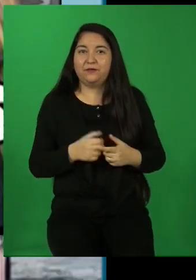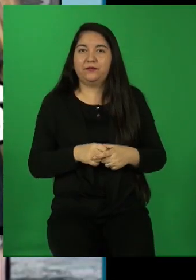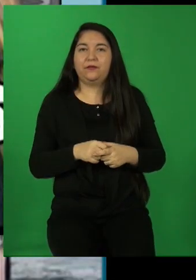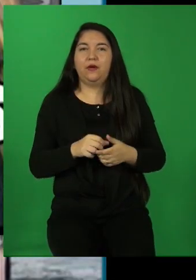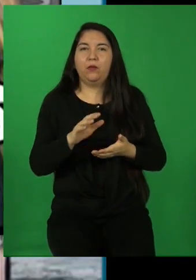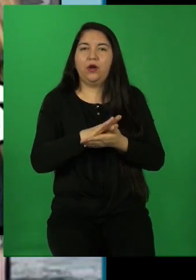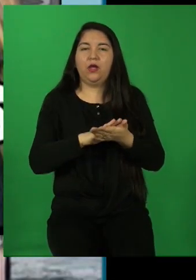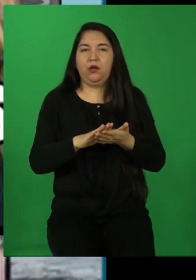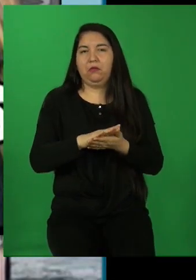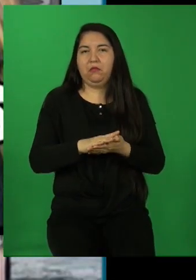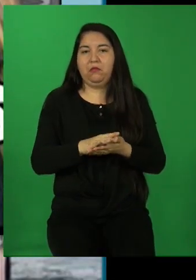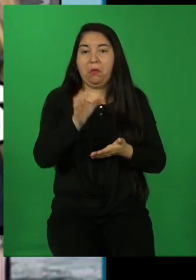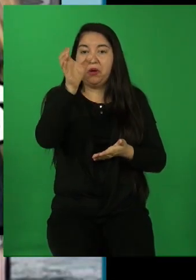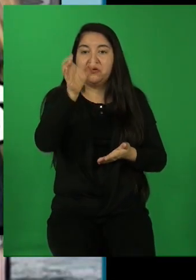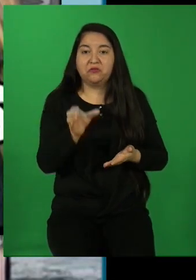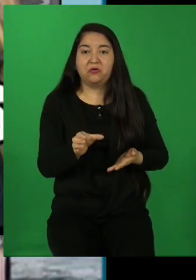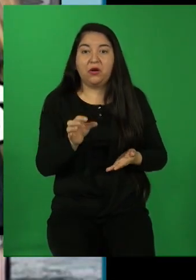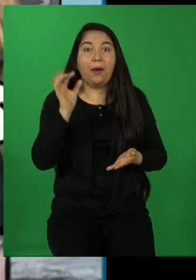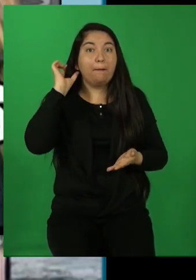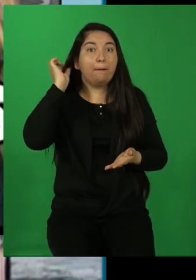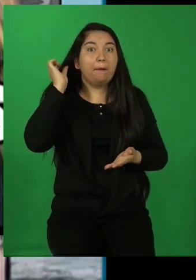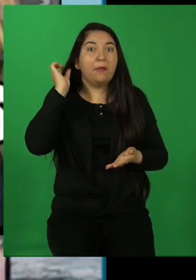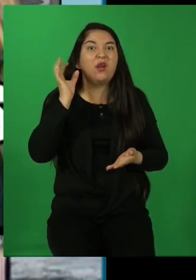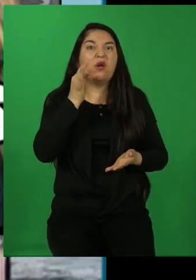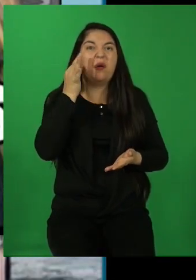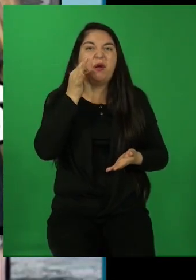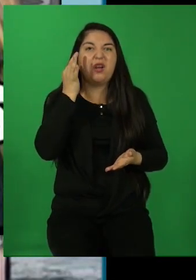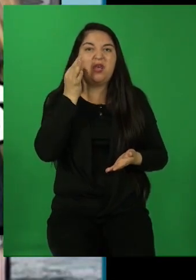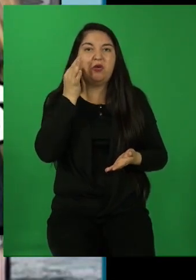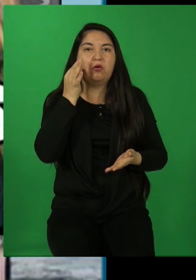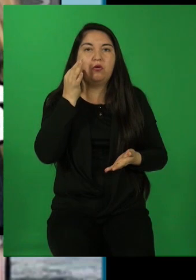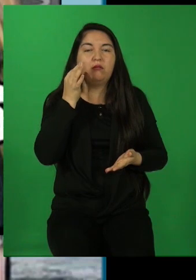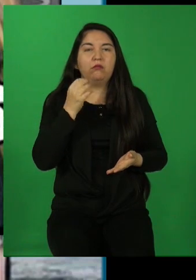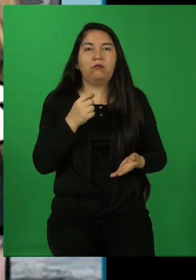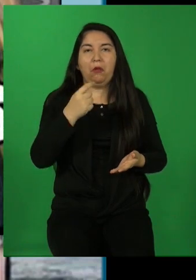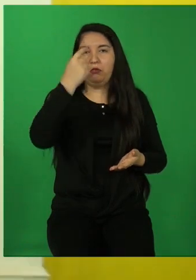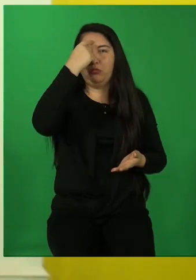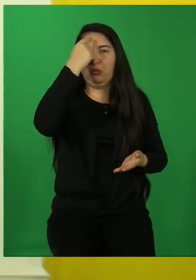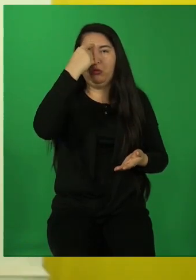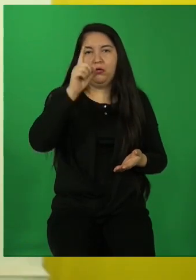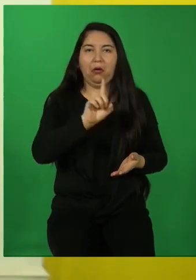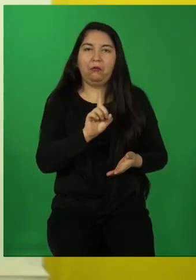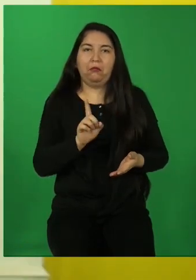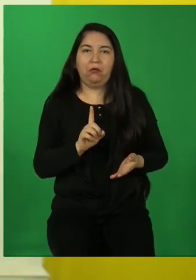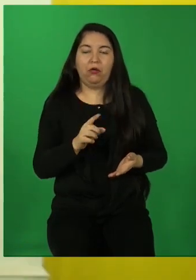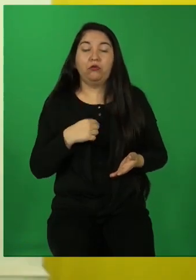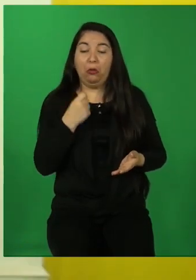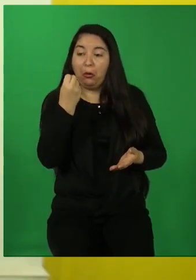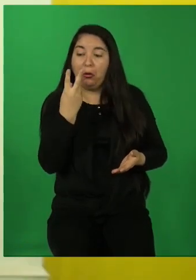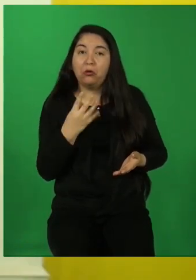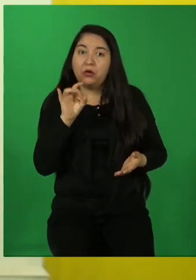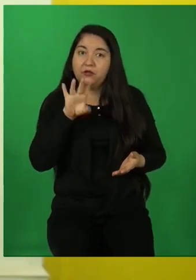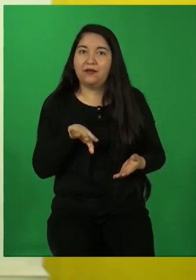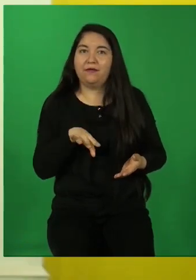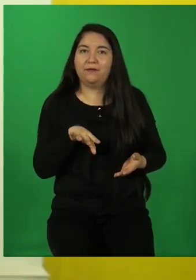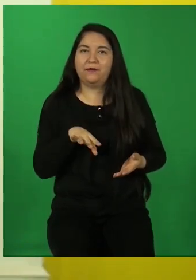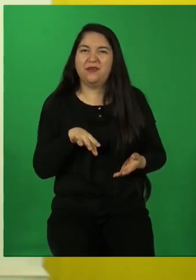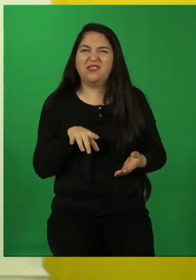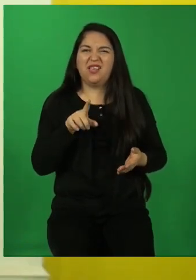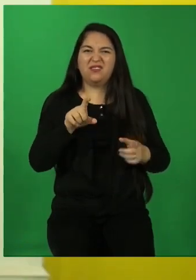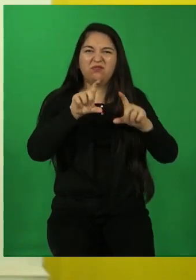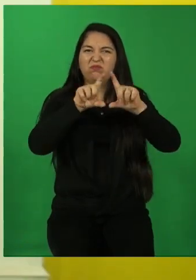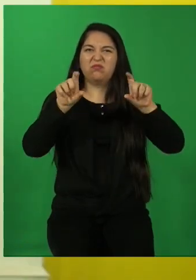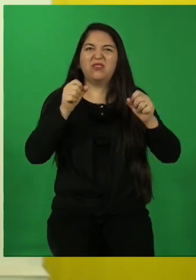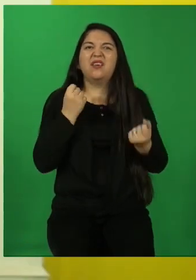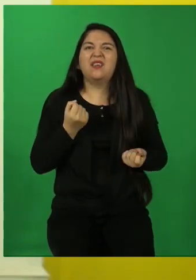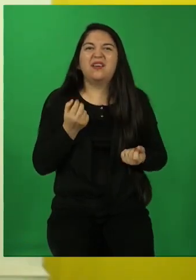las rubias no son tontas, sabemos contar. Siempre esta imagen de esta mujer rubia, que las rubias no saben